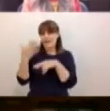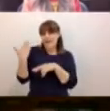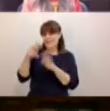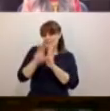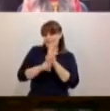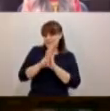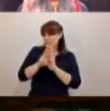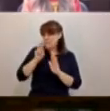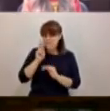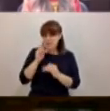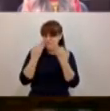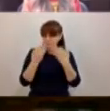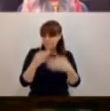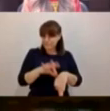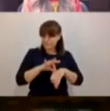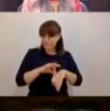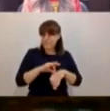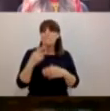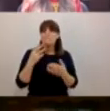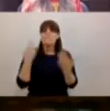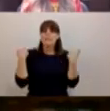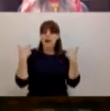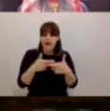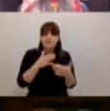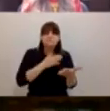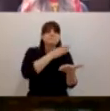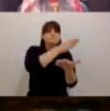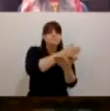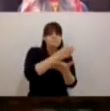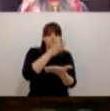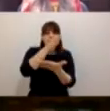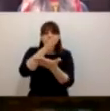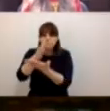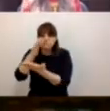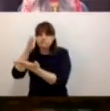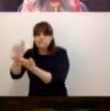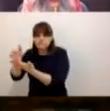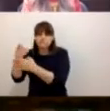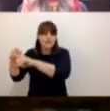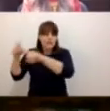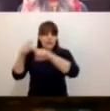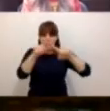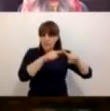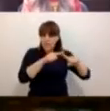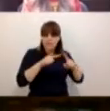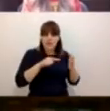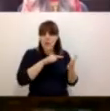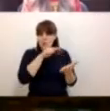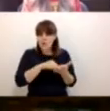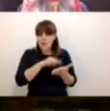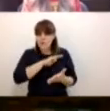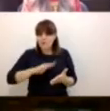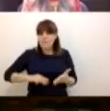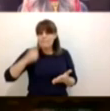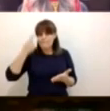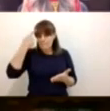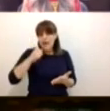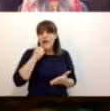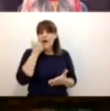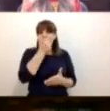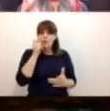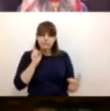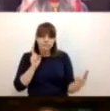los propios maestros recorrieron los diferentes espacios y municipios para poder llegar hasta sus alumnos